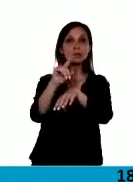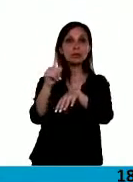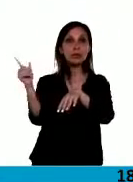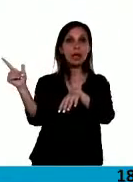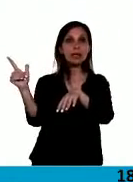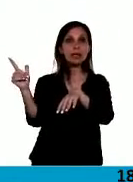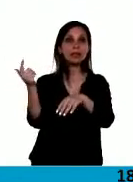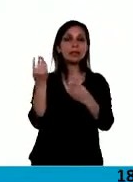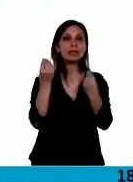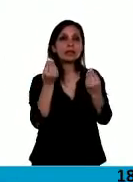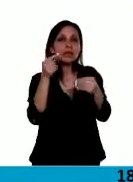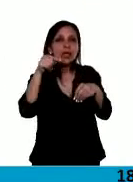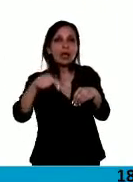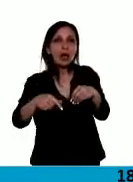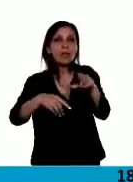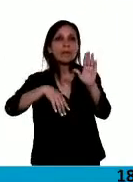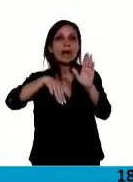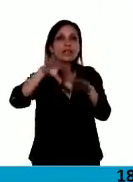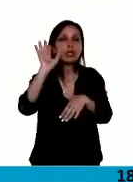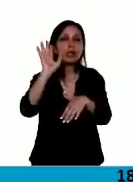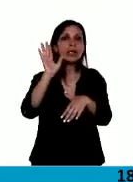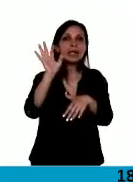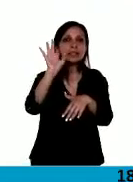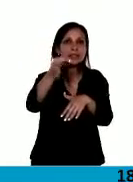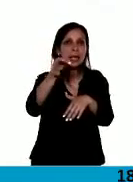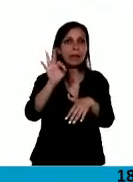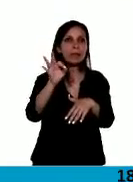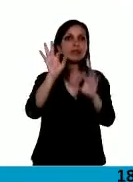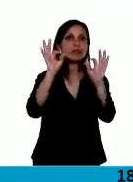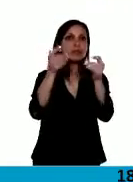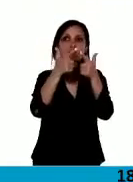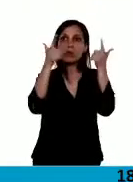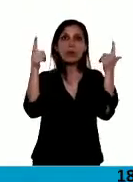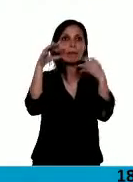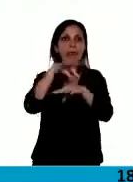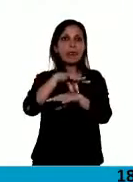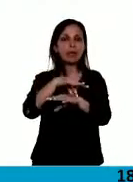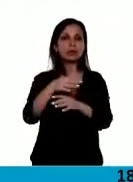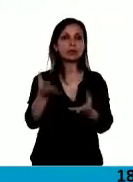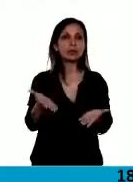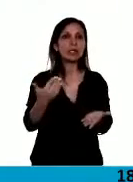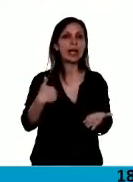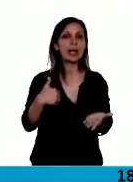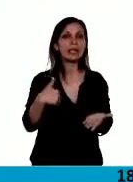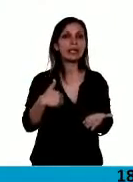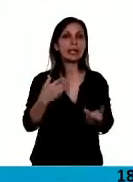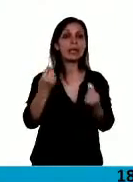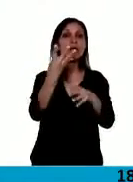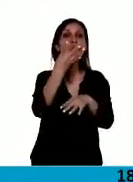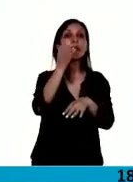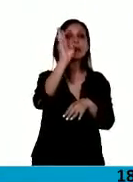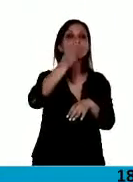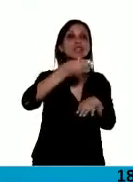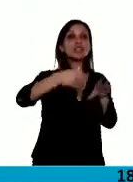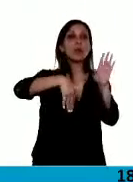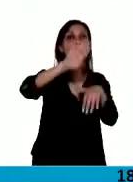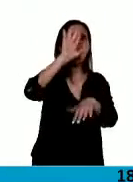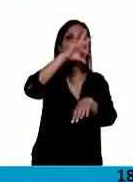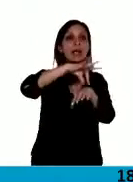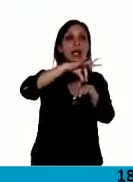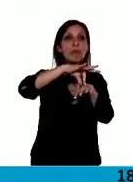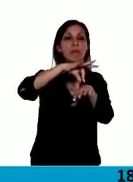que trabajan todos los días en sus municipios, saben que faltan médicos en la Argentina. Porque más del 40% de los médicos que hoy tiene